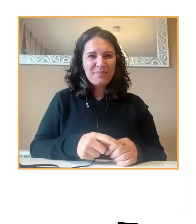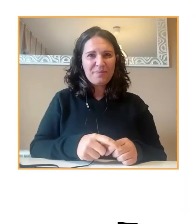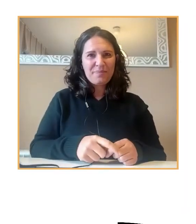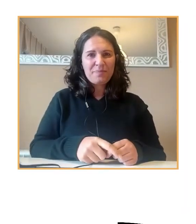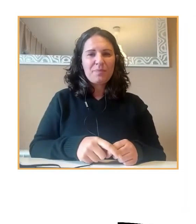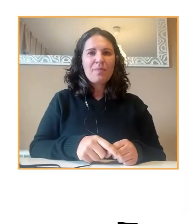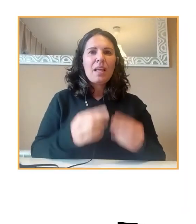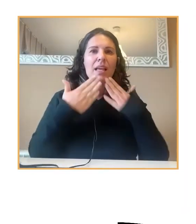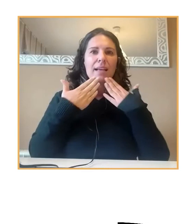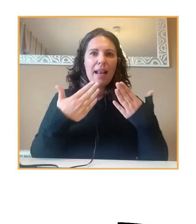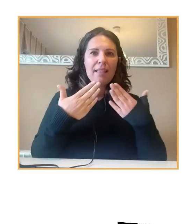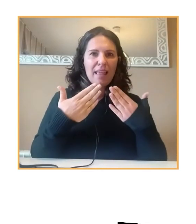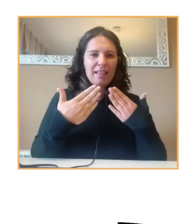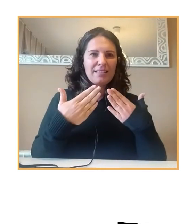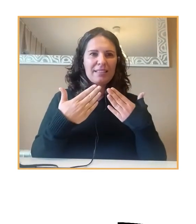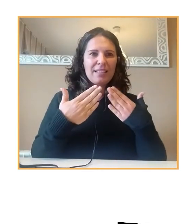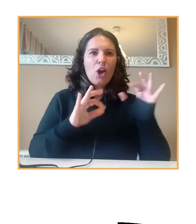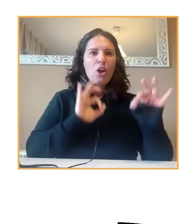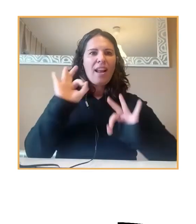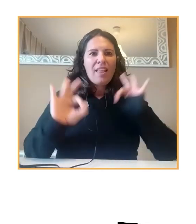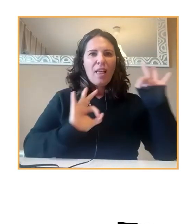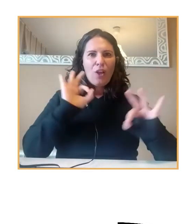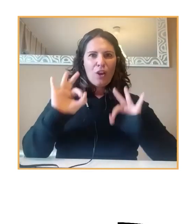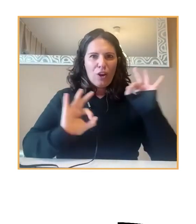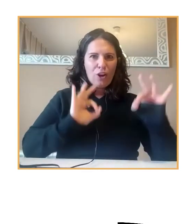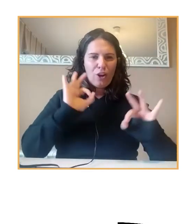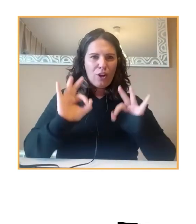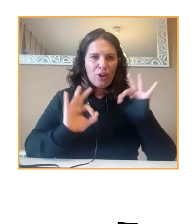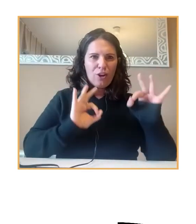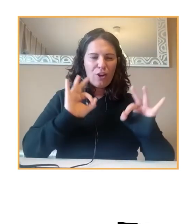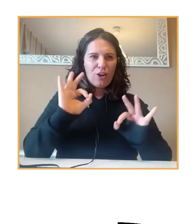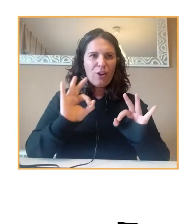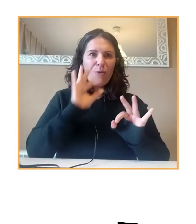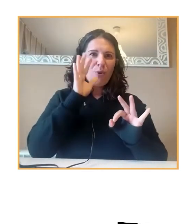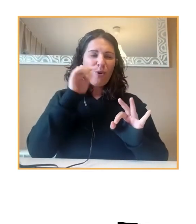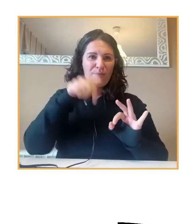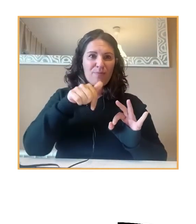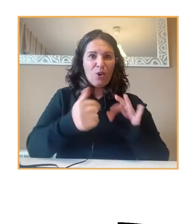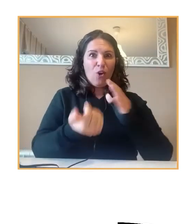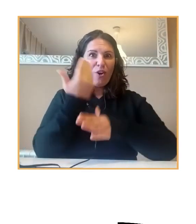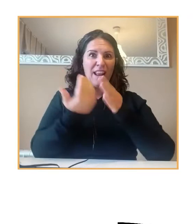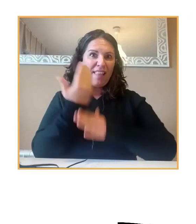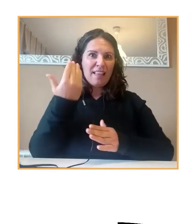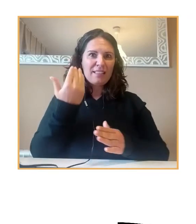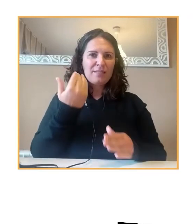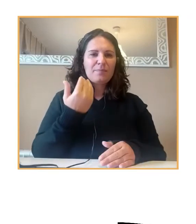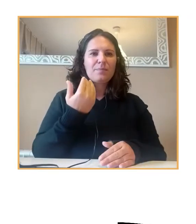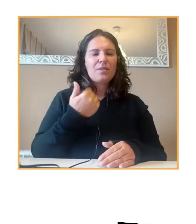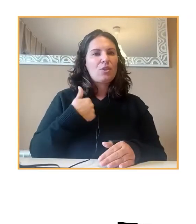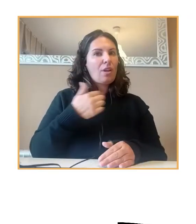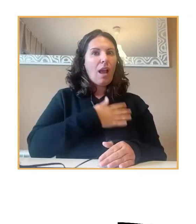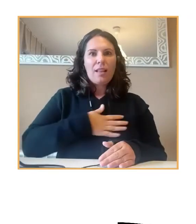Gracias a la organización por organizar esta jornada. Estoy encantado de compartir